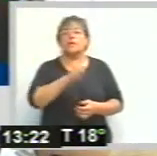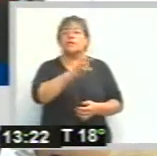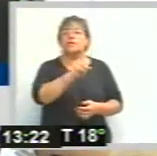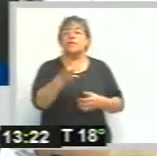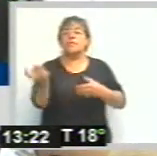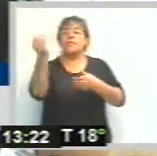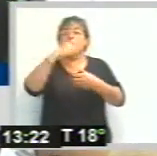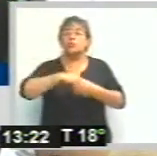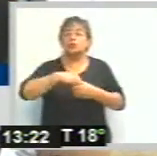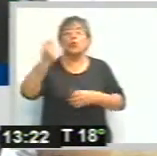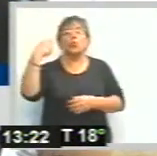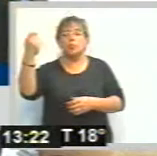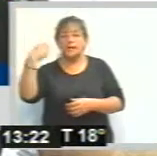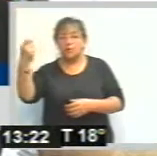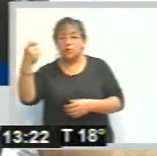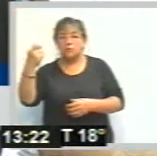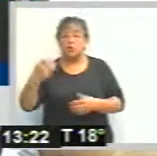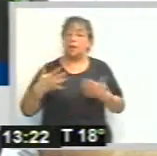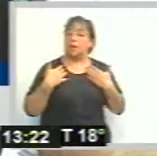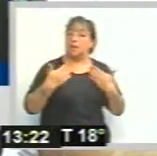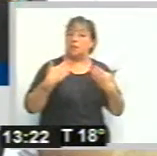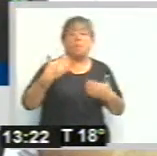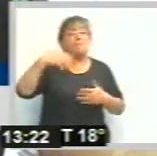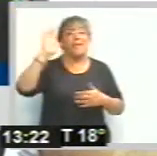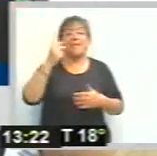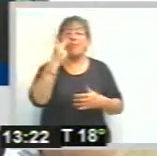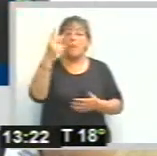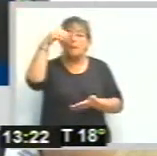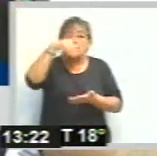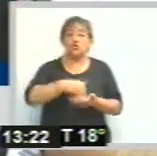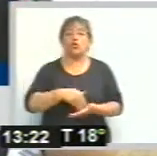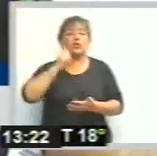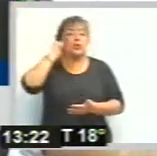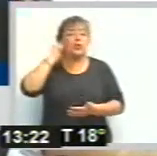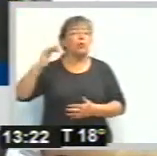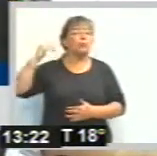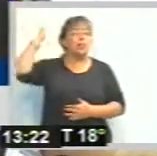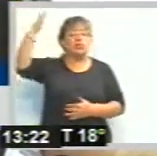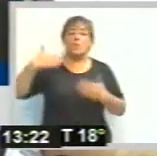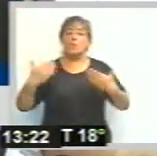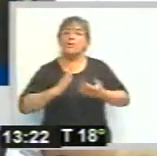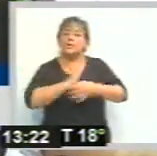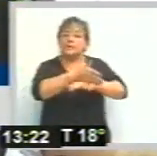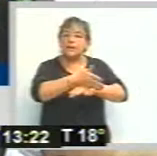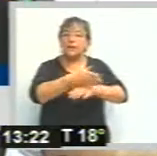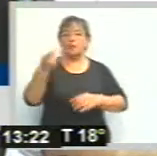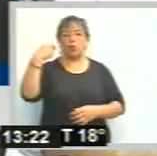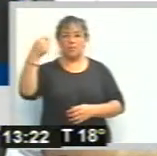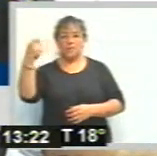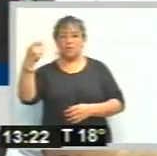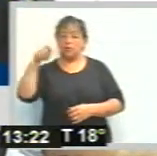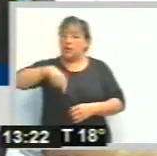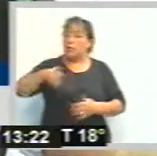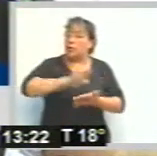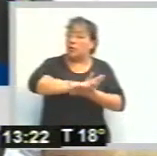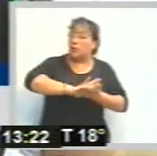Inclusión Jubilatoria, que permitió que más de dos millones de adultos mayores accedieran a la jubilación. Ahora, con esta nueva